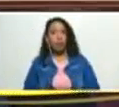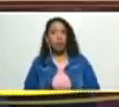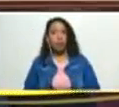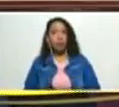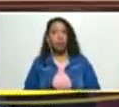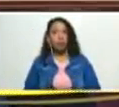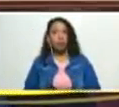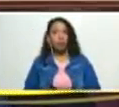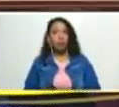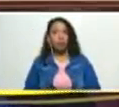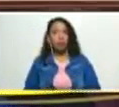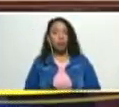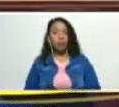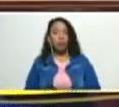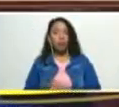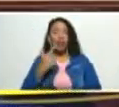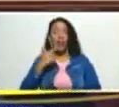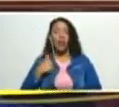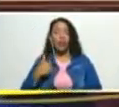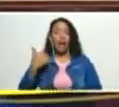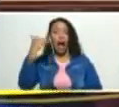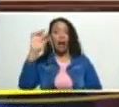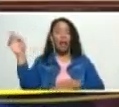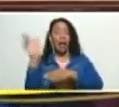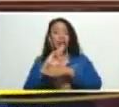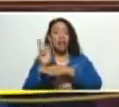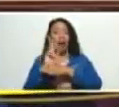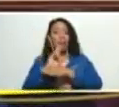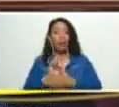y nos dicen que hay que acelerar la marcha